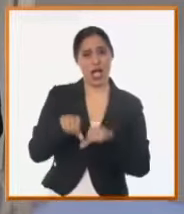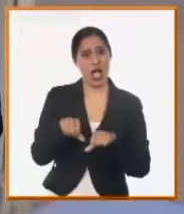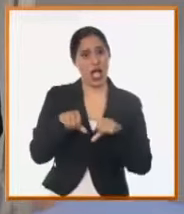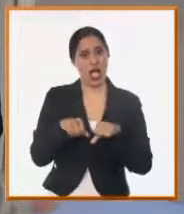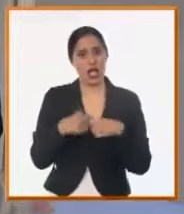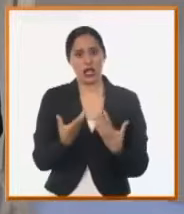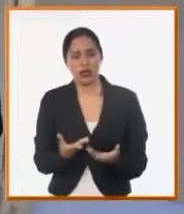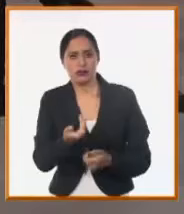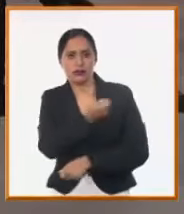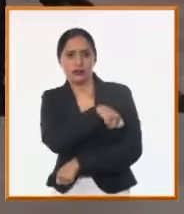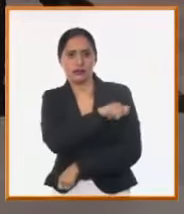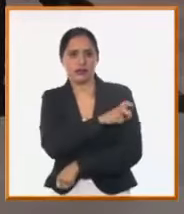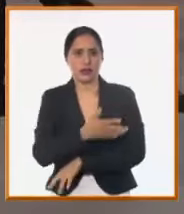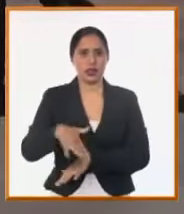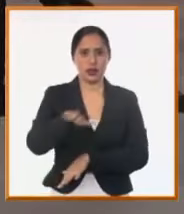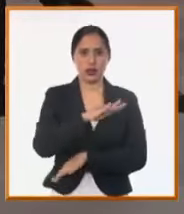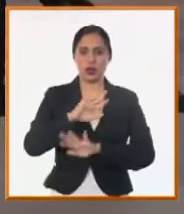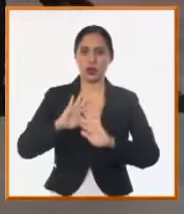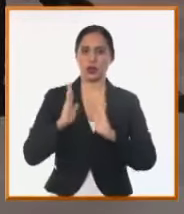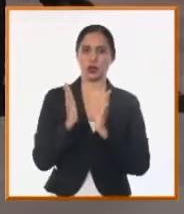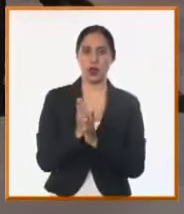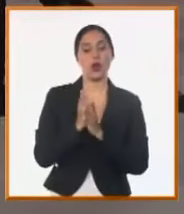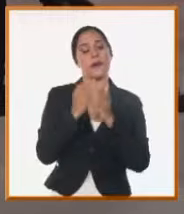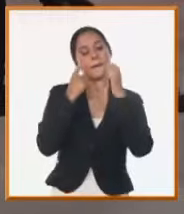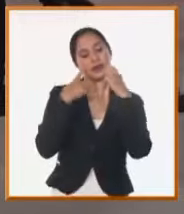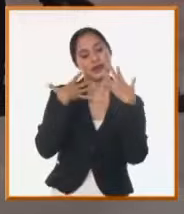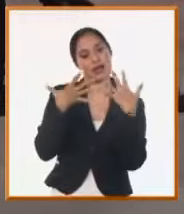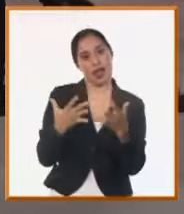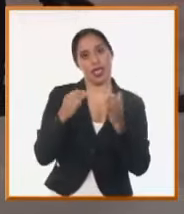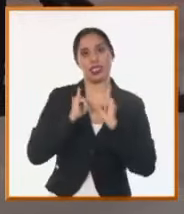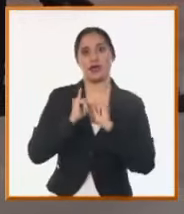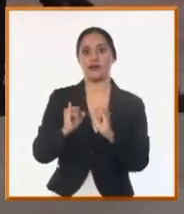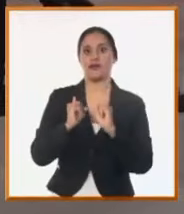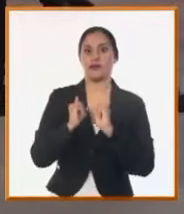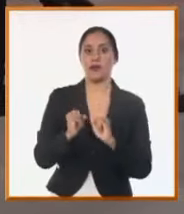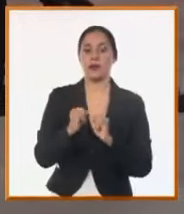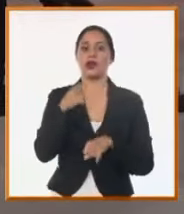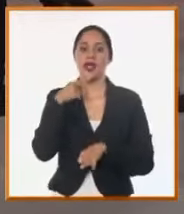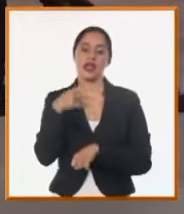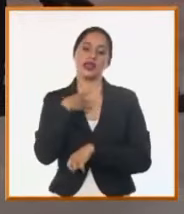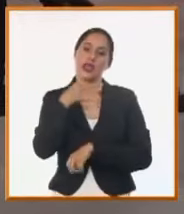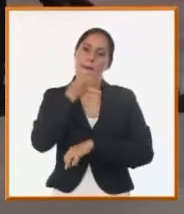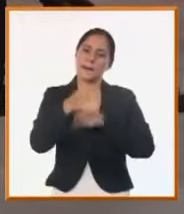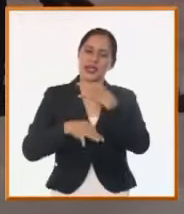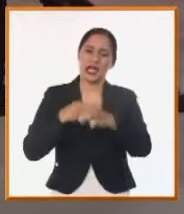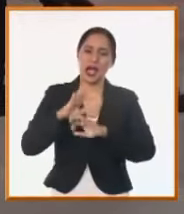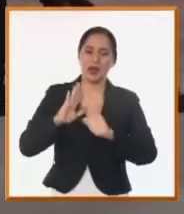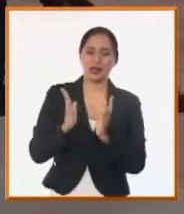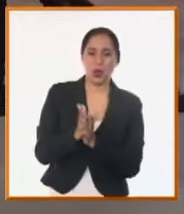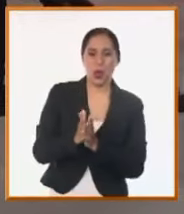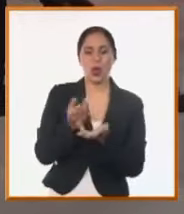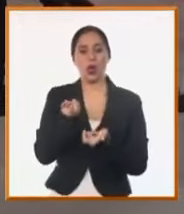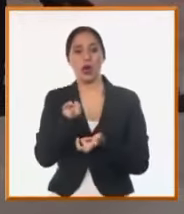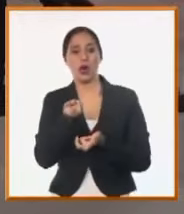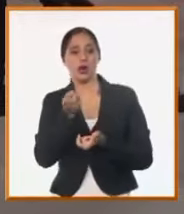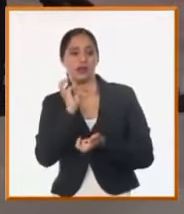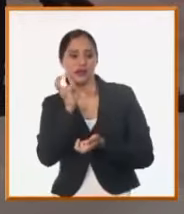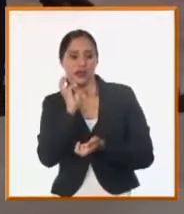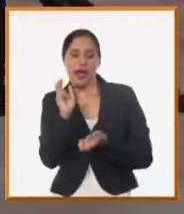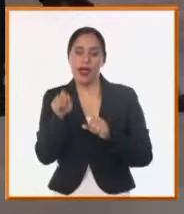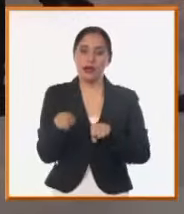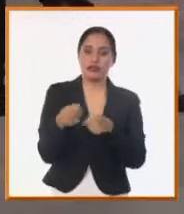porque se requiere, estas cosas que se están haciendo requieren de información. Él no decía que él está en contacto directo con los medios, que va a la radio, que se informa, pero